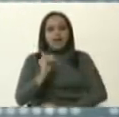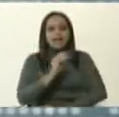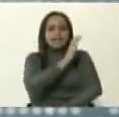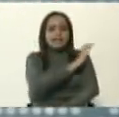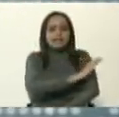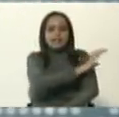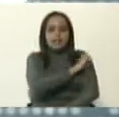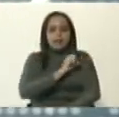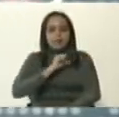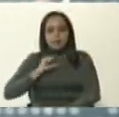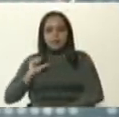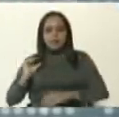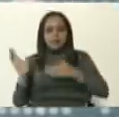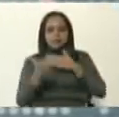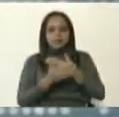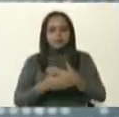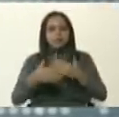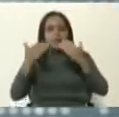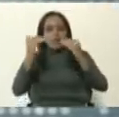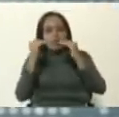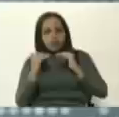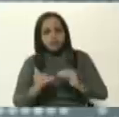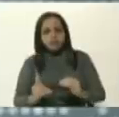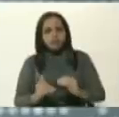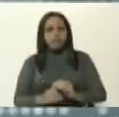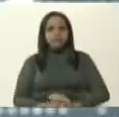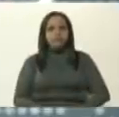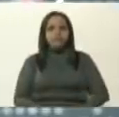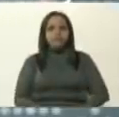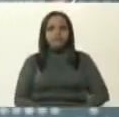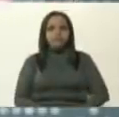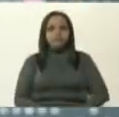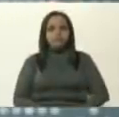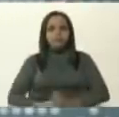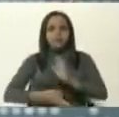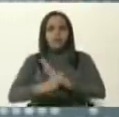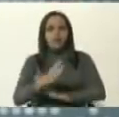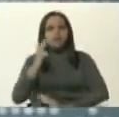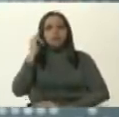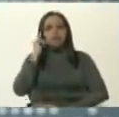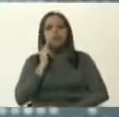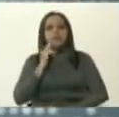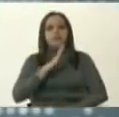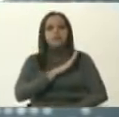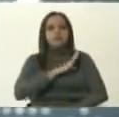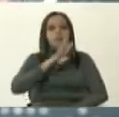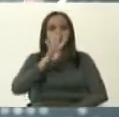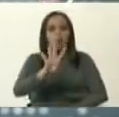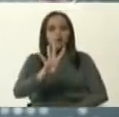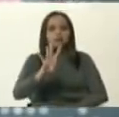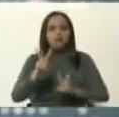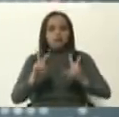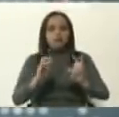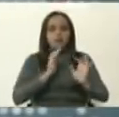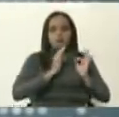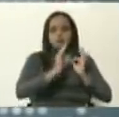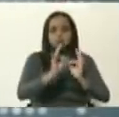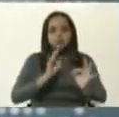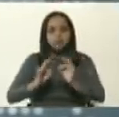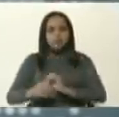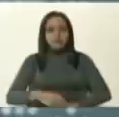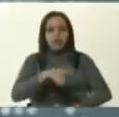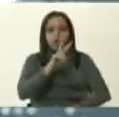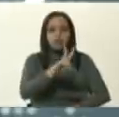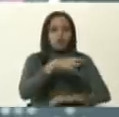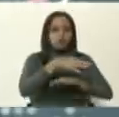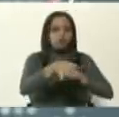privadas. Bueno, luego nos vamos al sur, Julio, donde el estado de Bolívar registra cuatro nuevos casos, dos de ellos